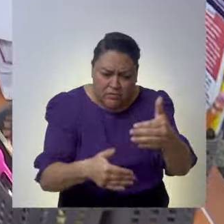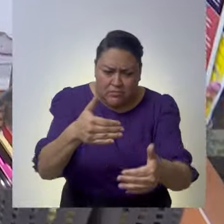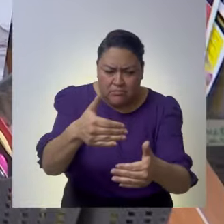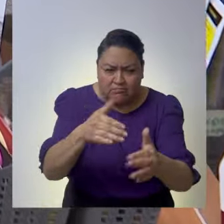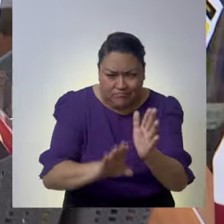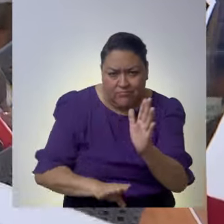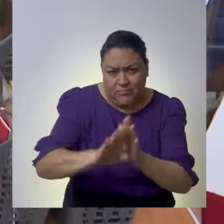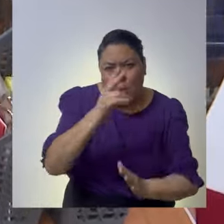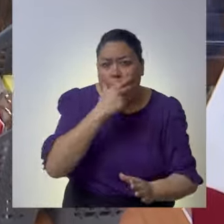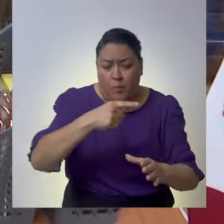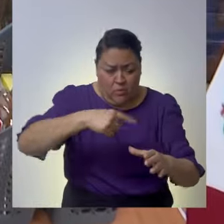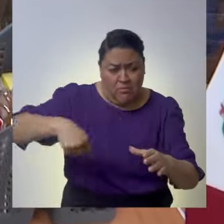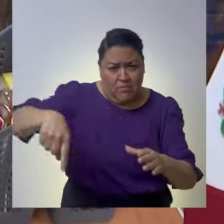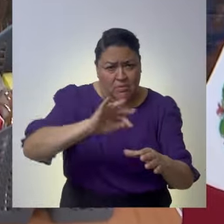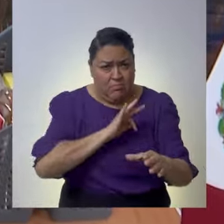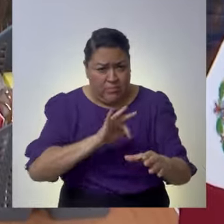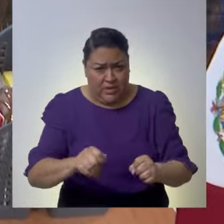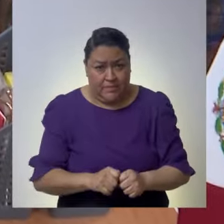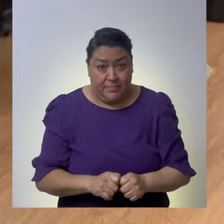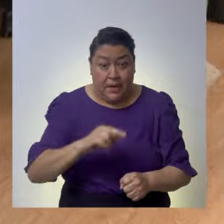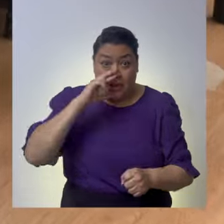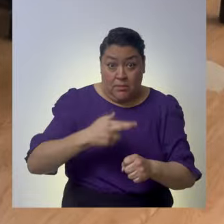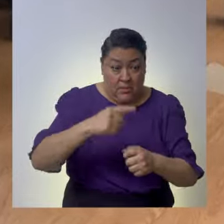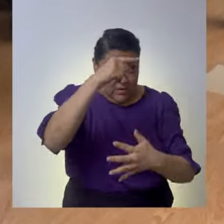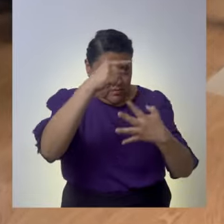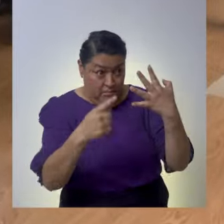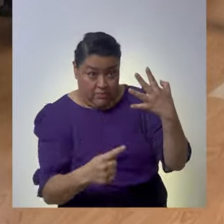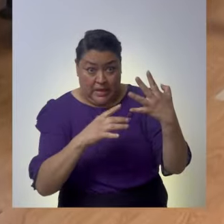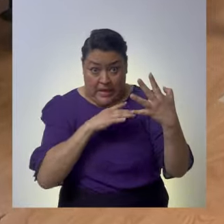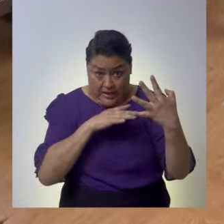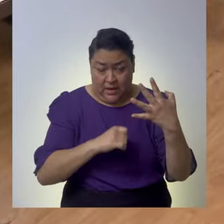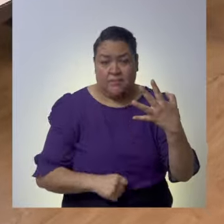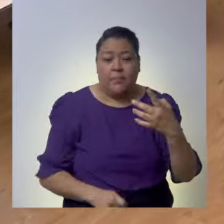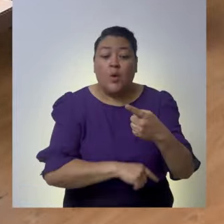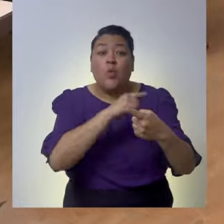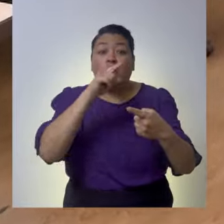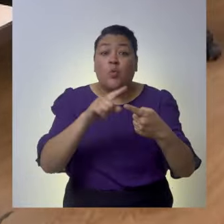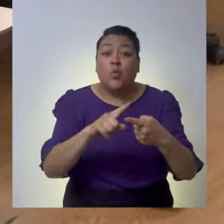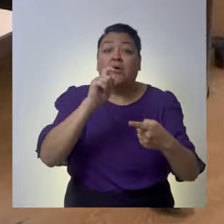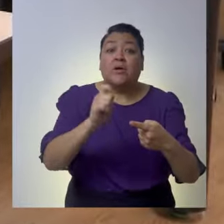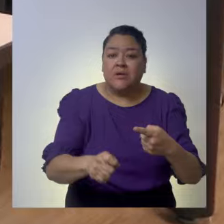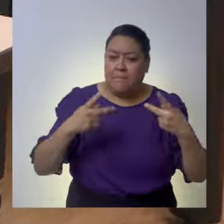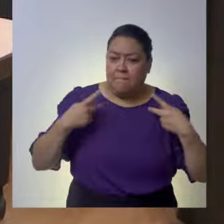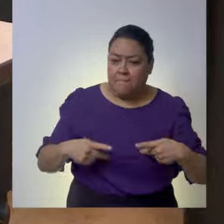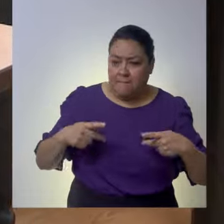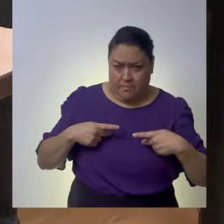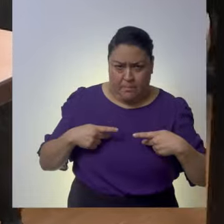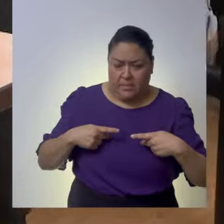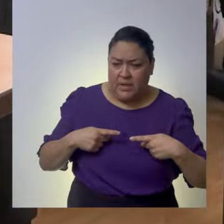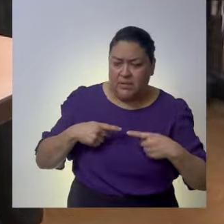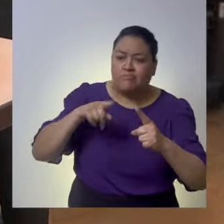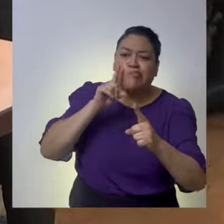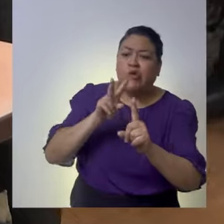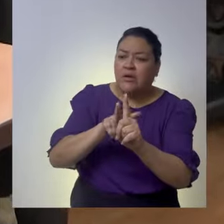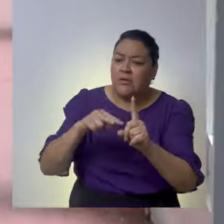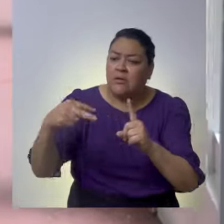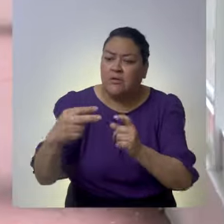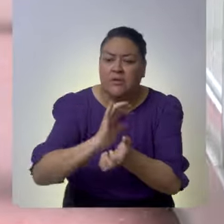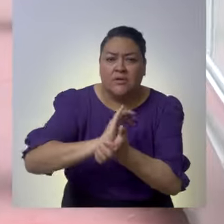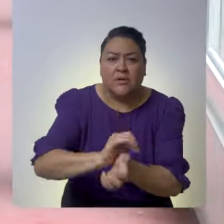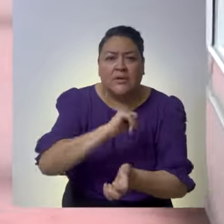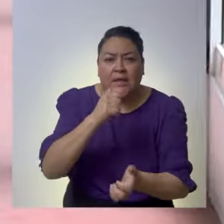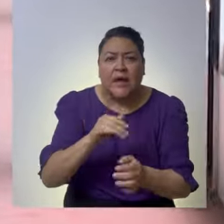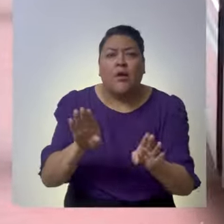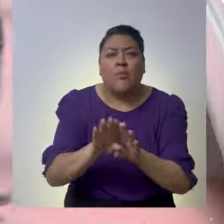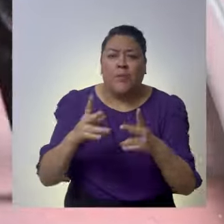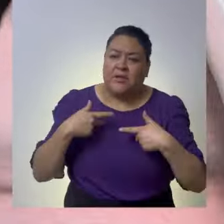desarrollo integral de las y los trabajadores. Entre los ejes de estas acciones está, entre otros, la incorporación de la perspectiva de género y